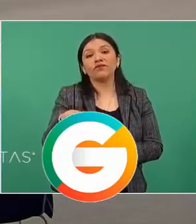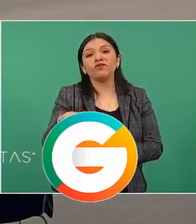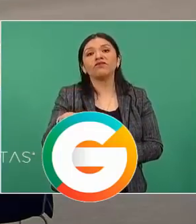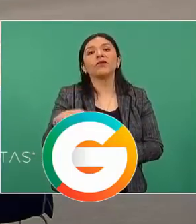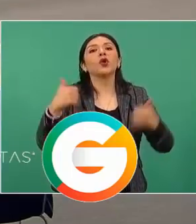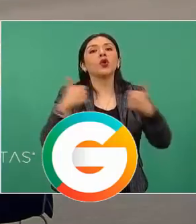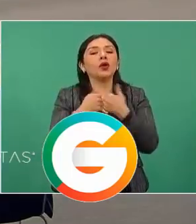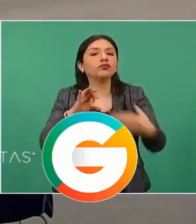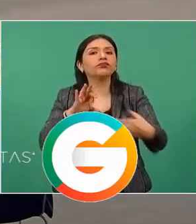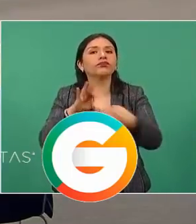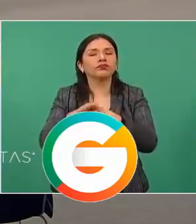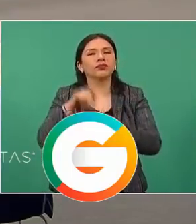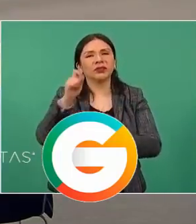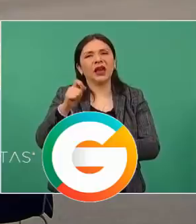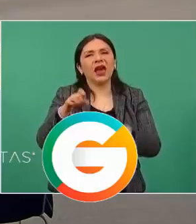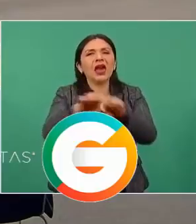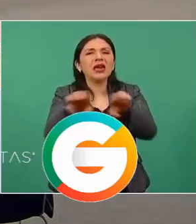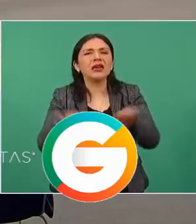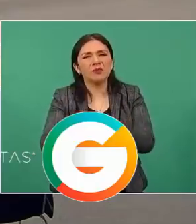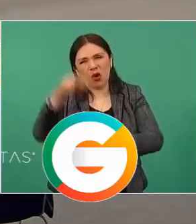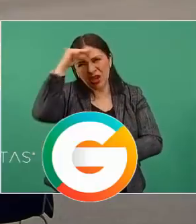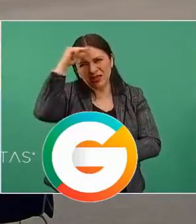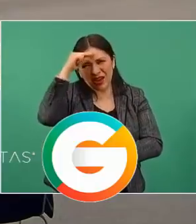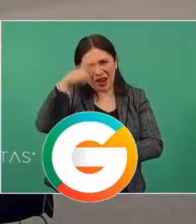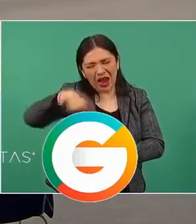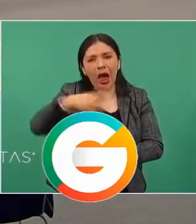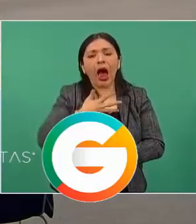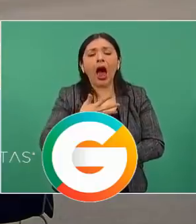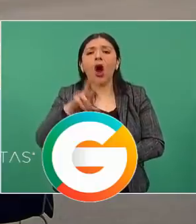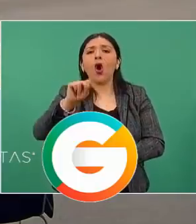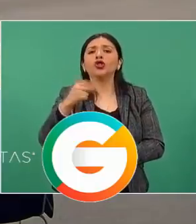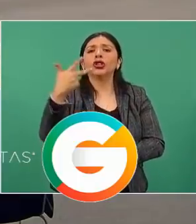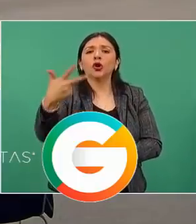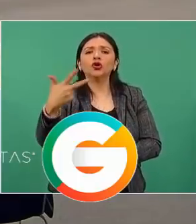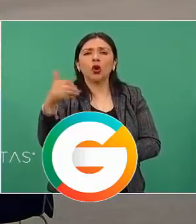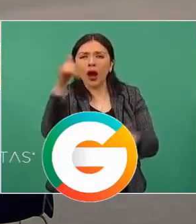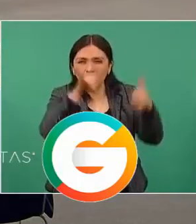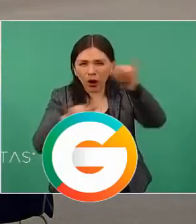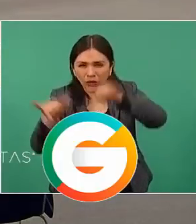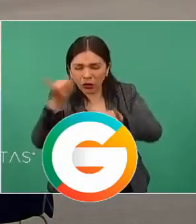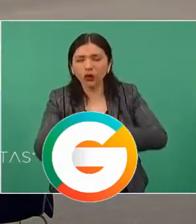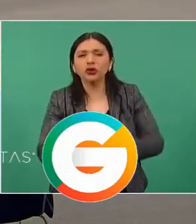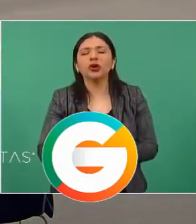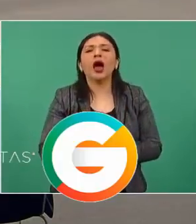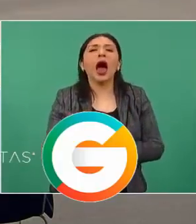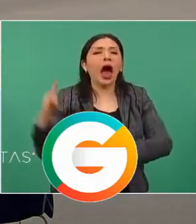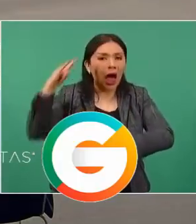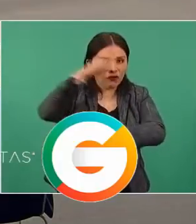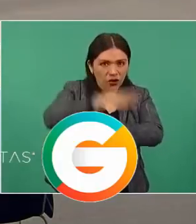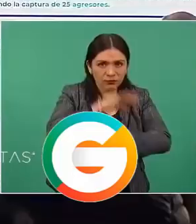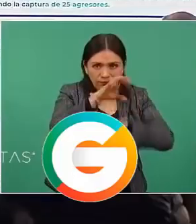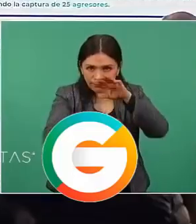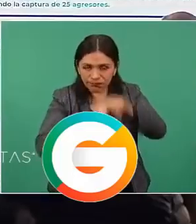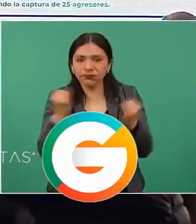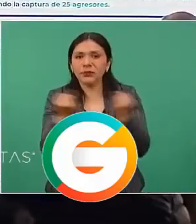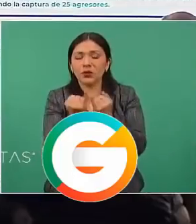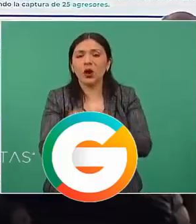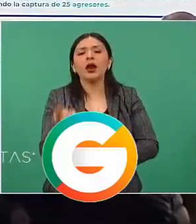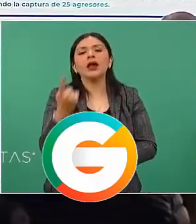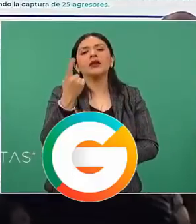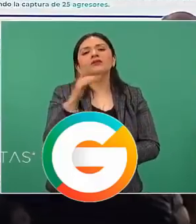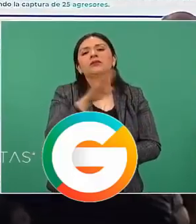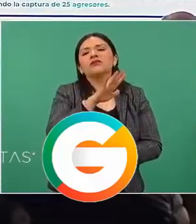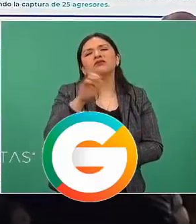inteligencia, 87 laboratorios, 143 aeronaves, 56 mil 567 kilogramos de